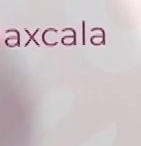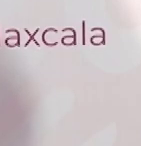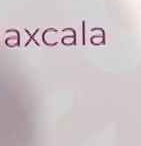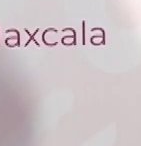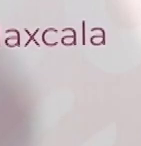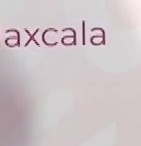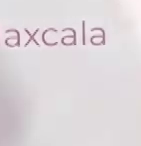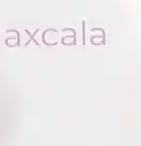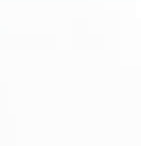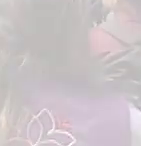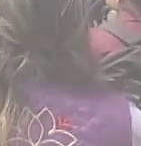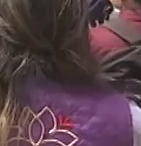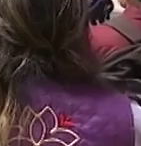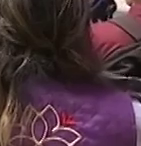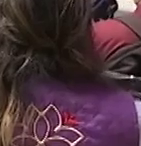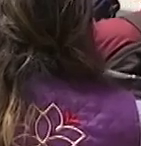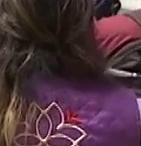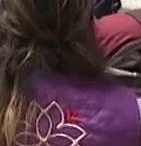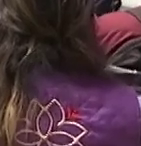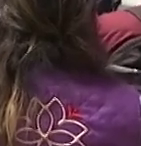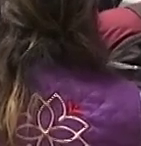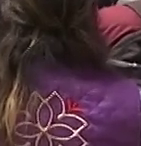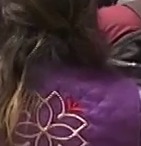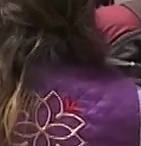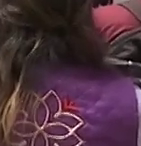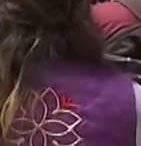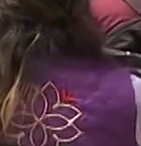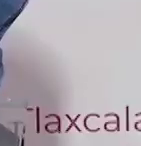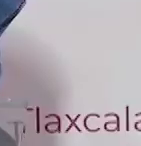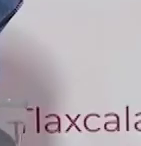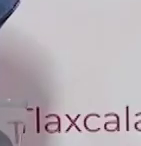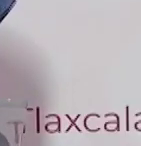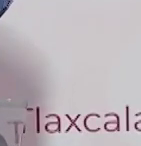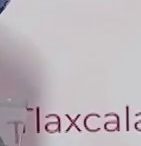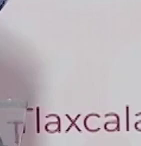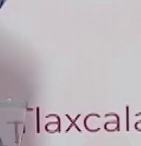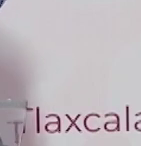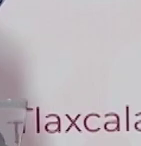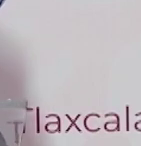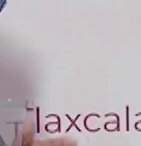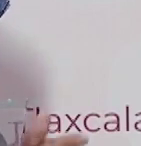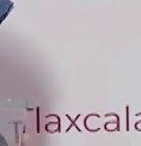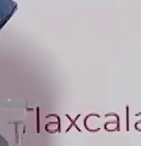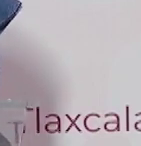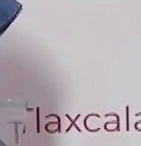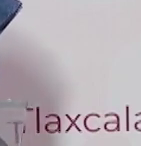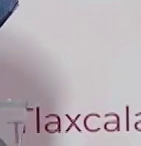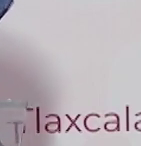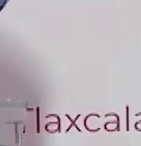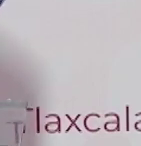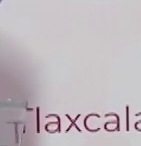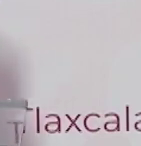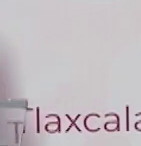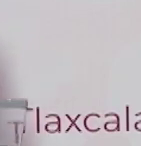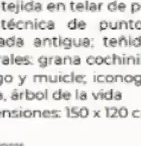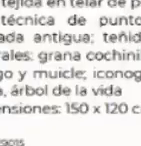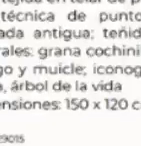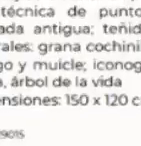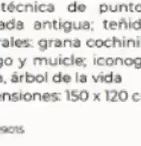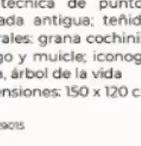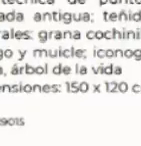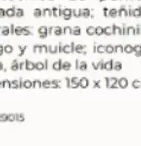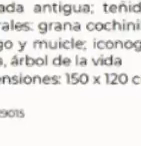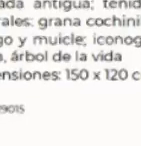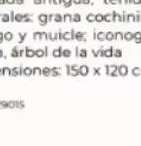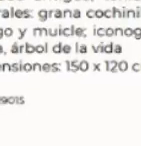periodo. De igual forma, el director de la Casa de Artesanías de Tlaxcala, Saúl Pérez Bravo, informó que de los 15